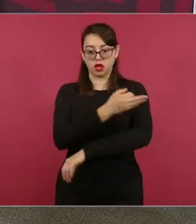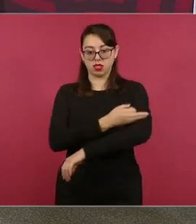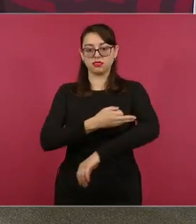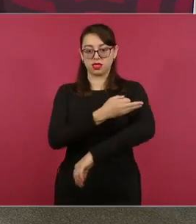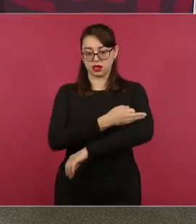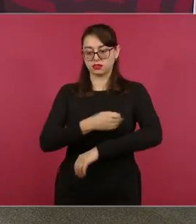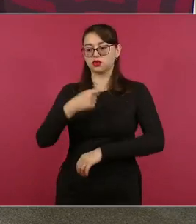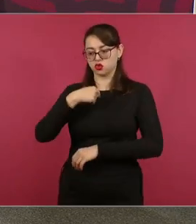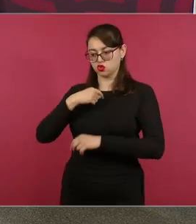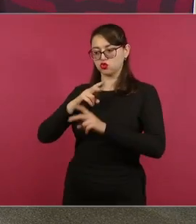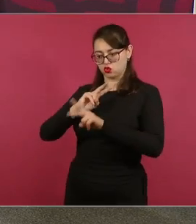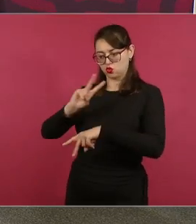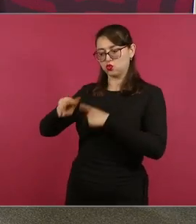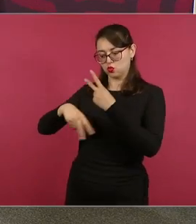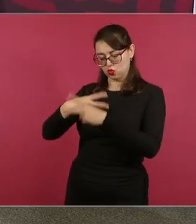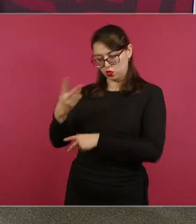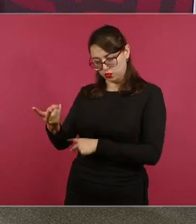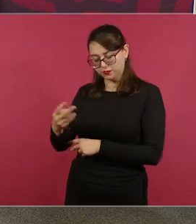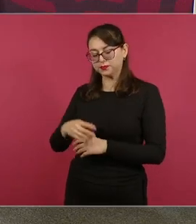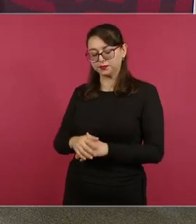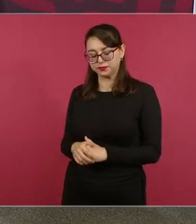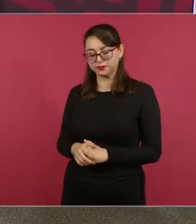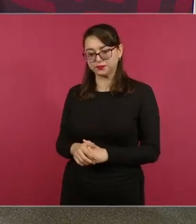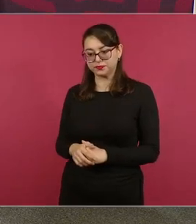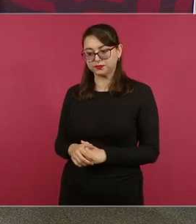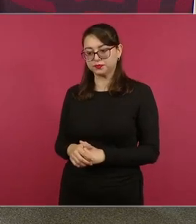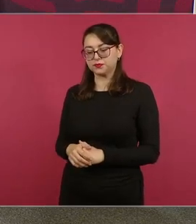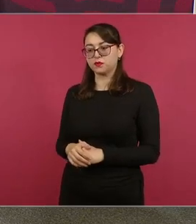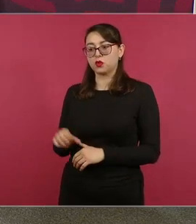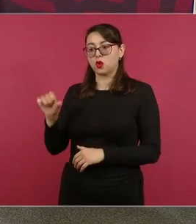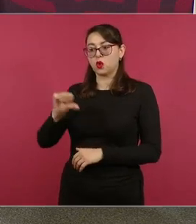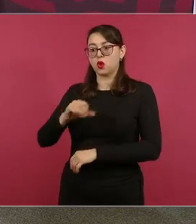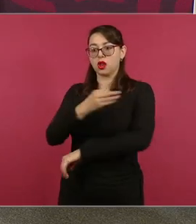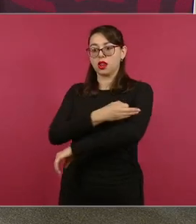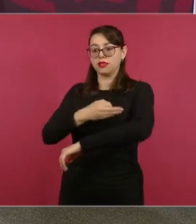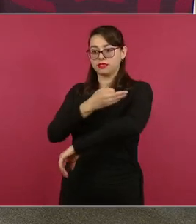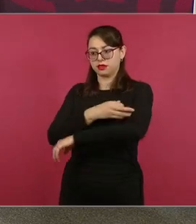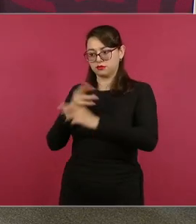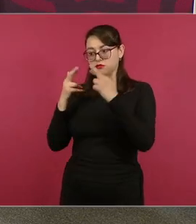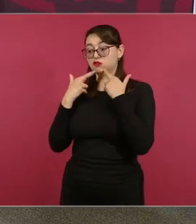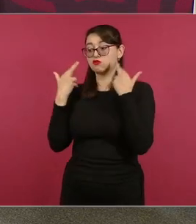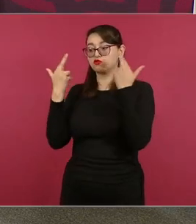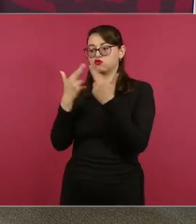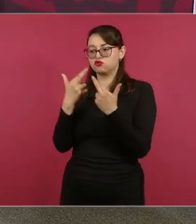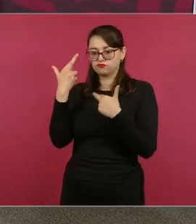vamos a tener allá la reunión de evaluación.